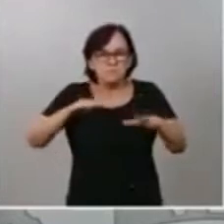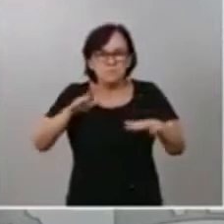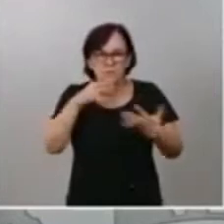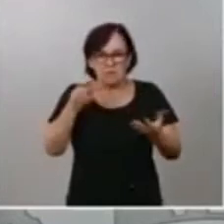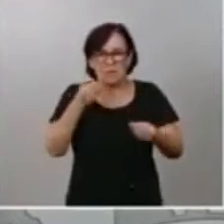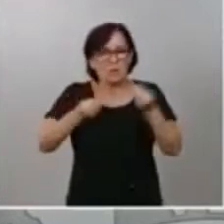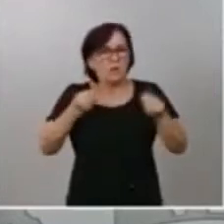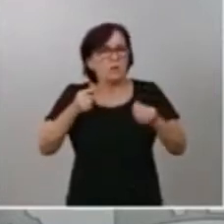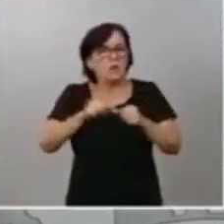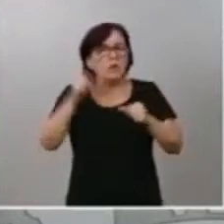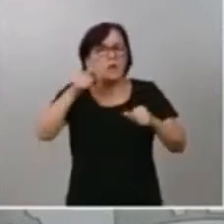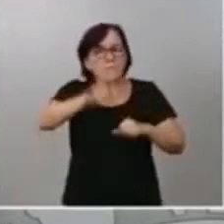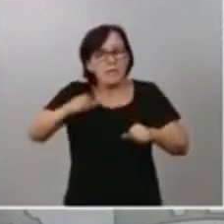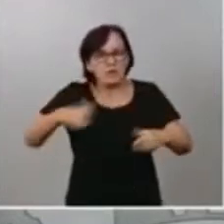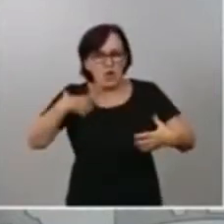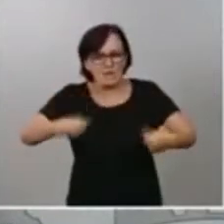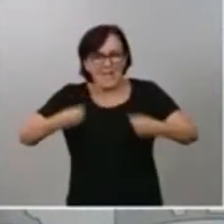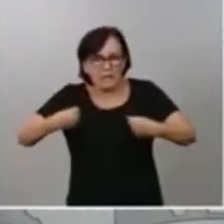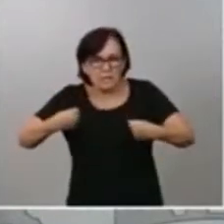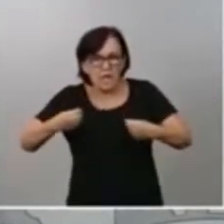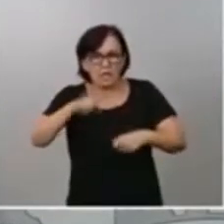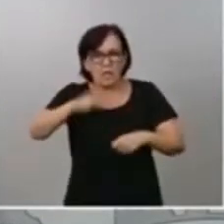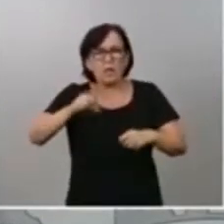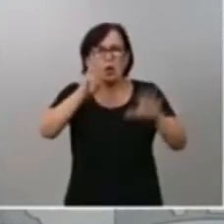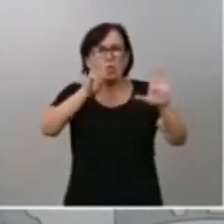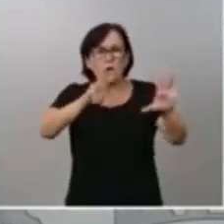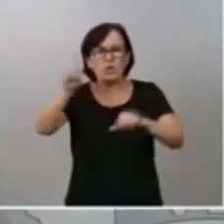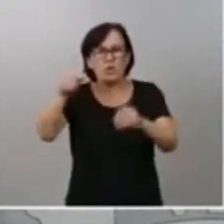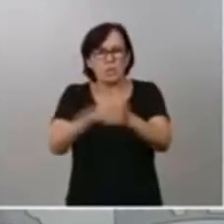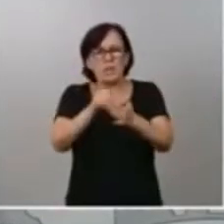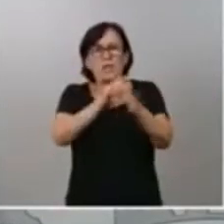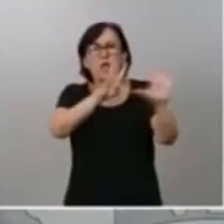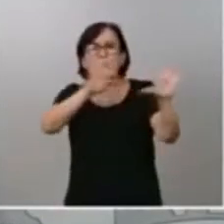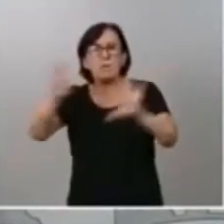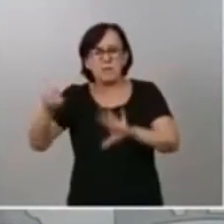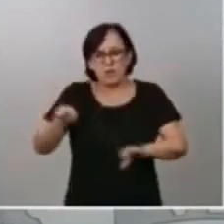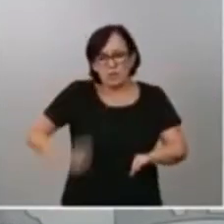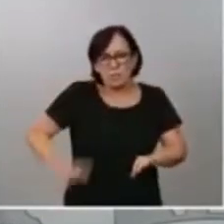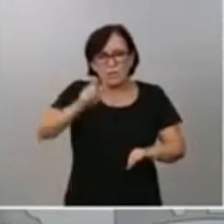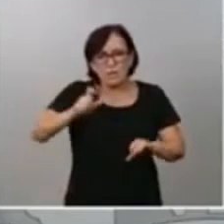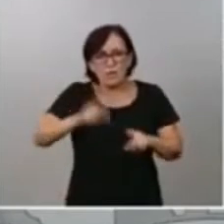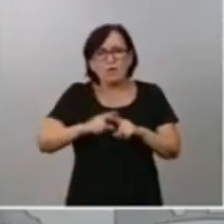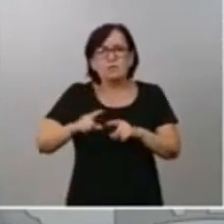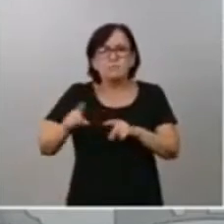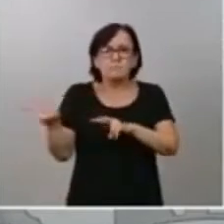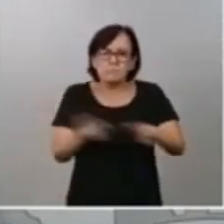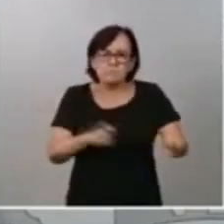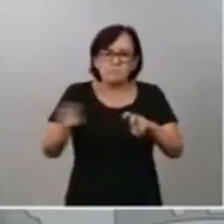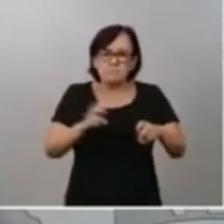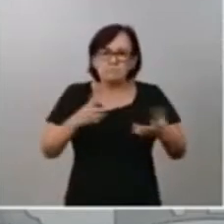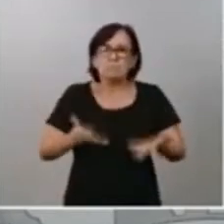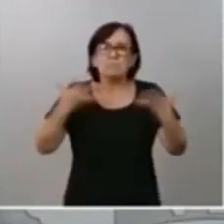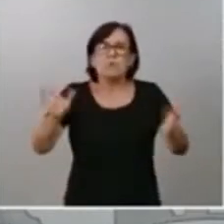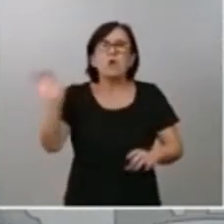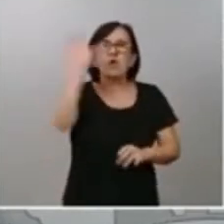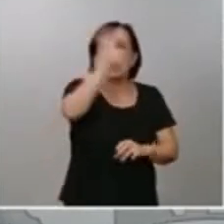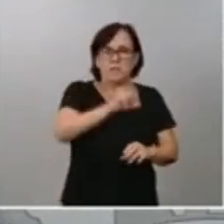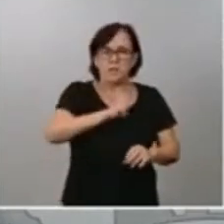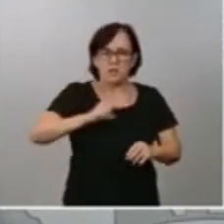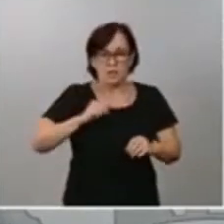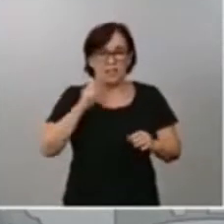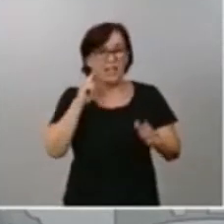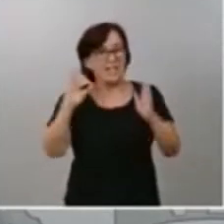del personal sanitario, pues más de 81.900 profesionales adicionales se pusieron a disposición de las comunidades autónomas durante la pandemia.